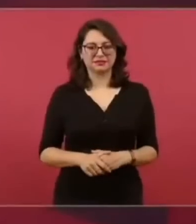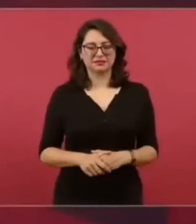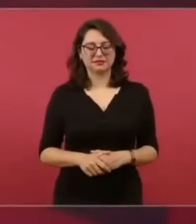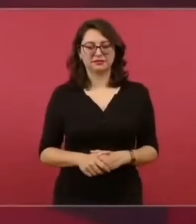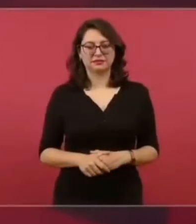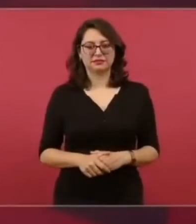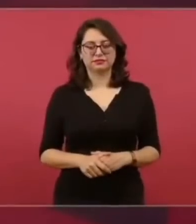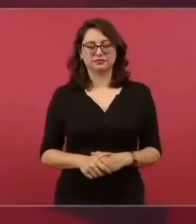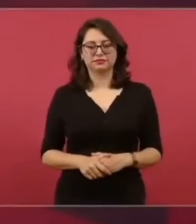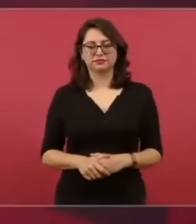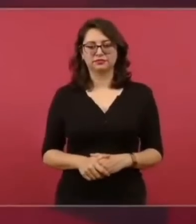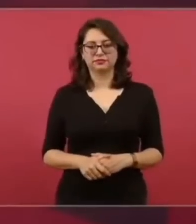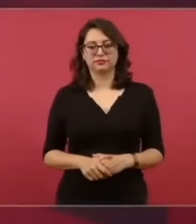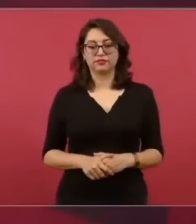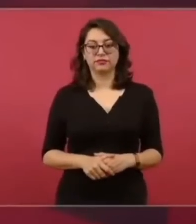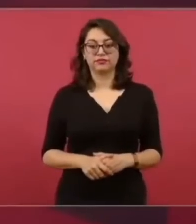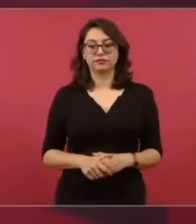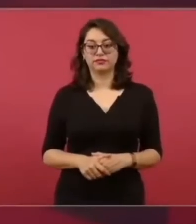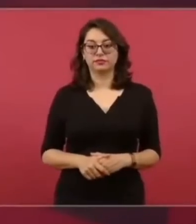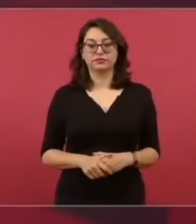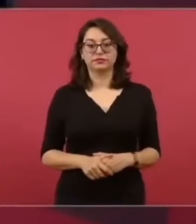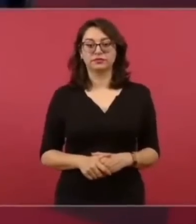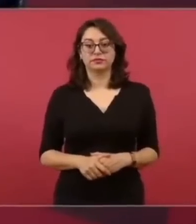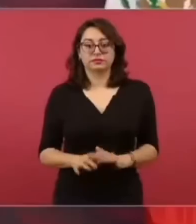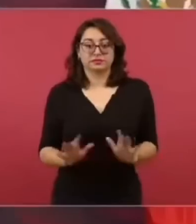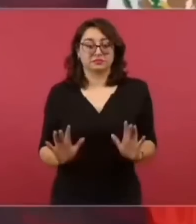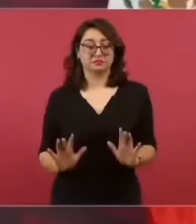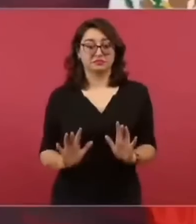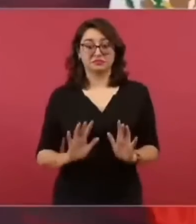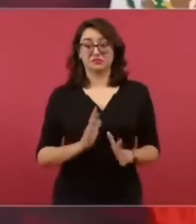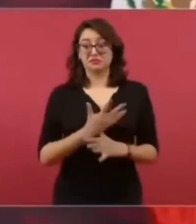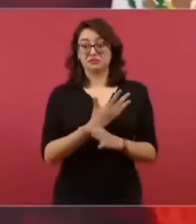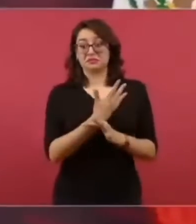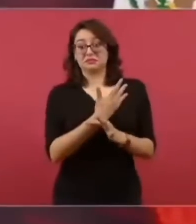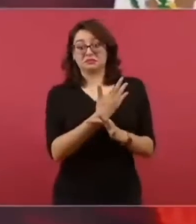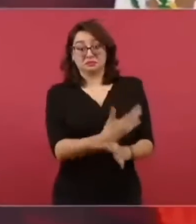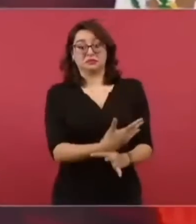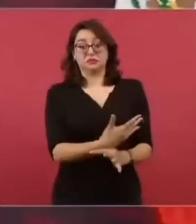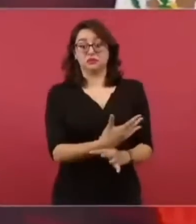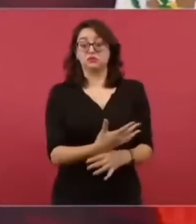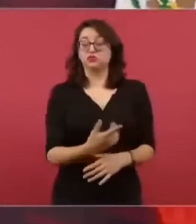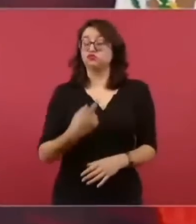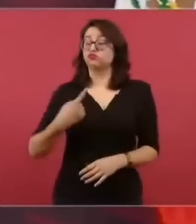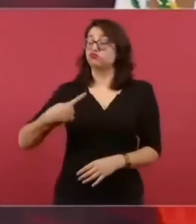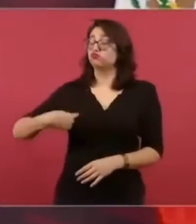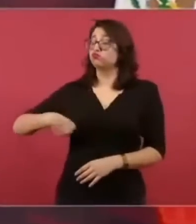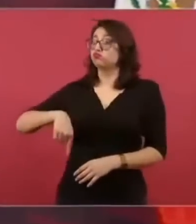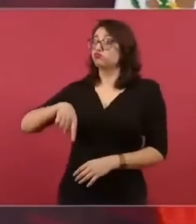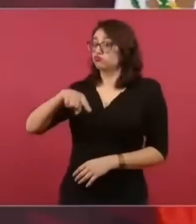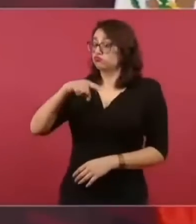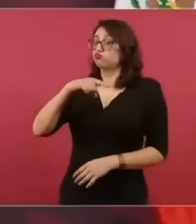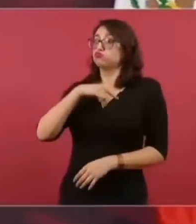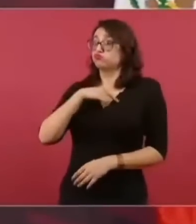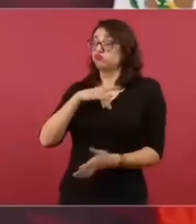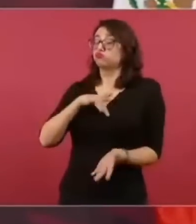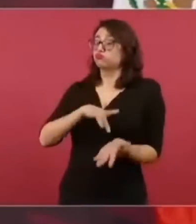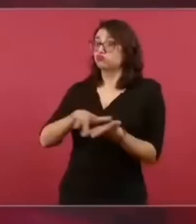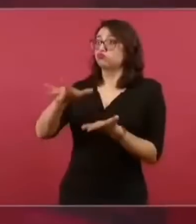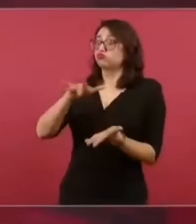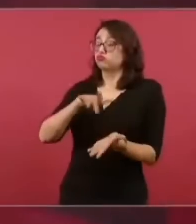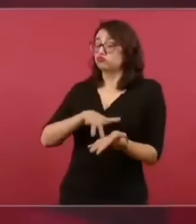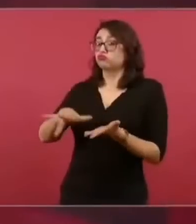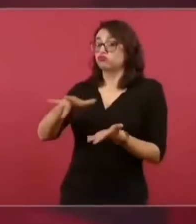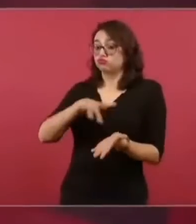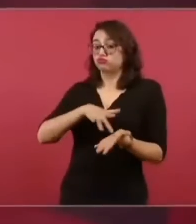a decir, por ejemplo, Fox, que él creó el programa de la pensión